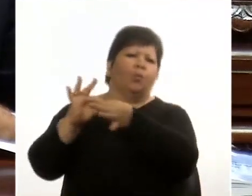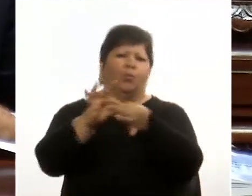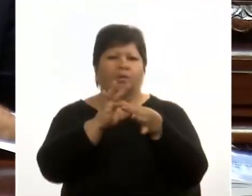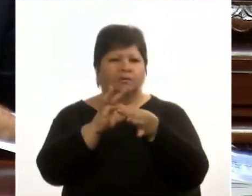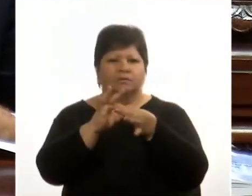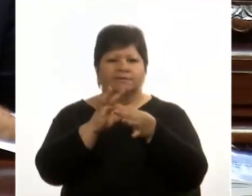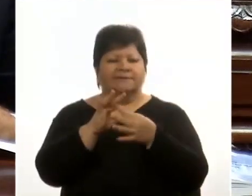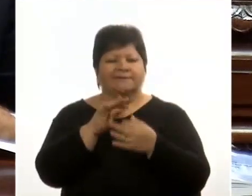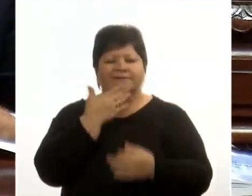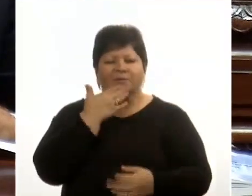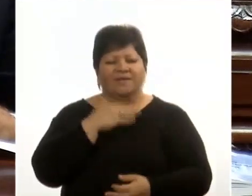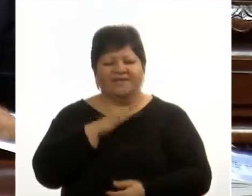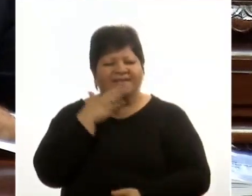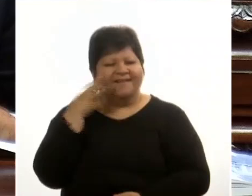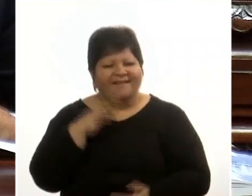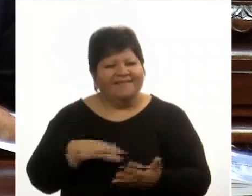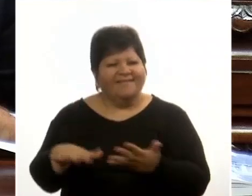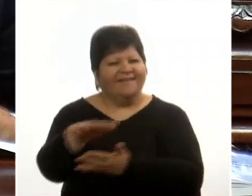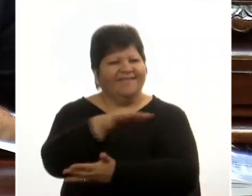No entendía la realidad.